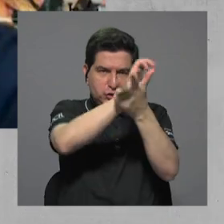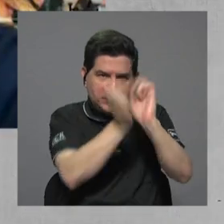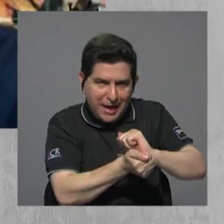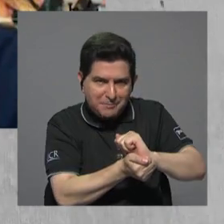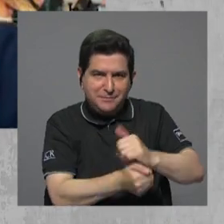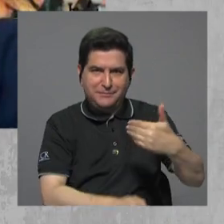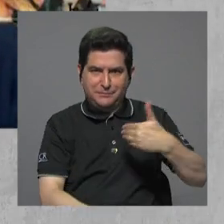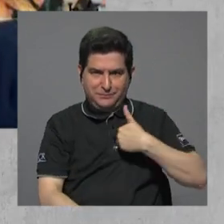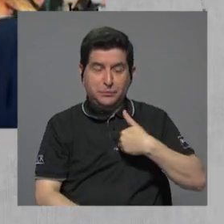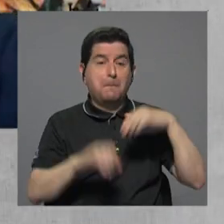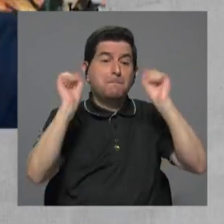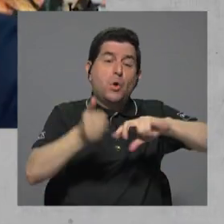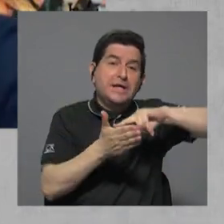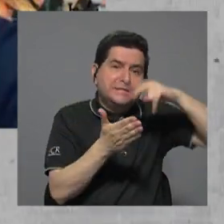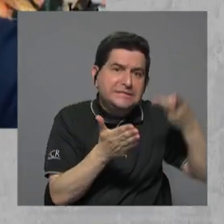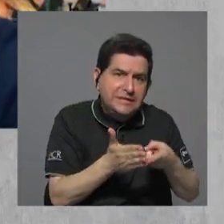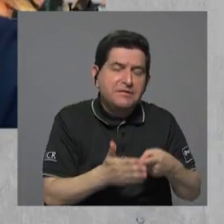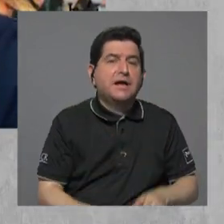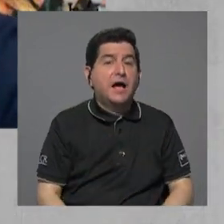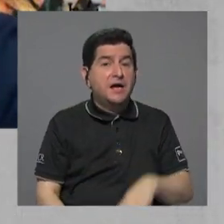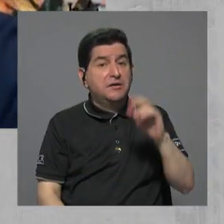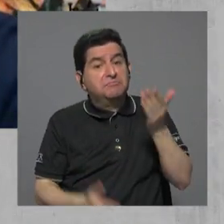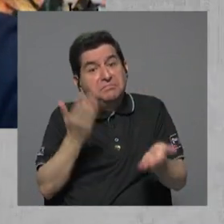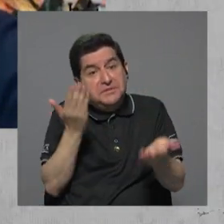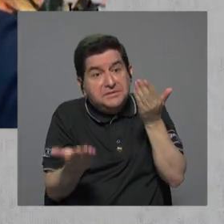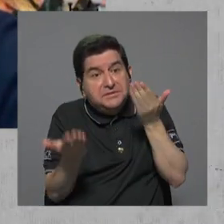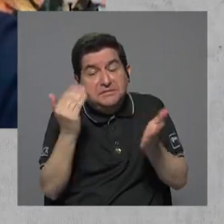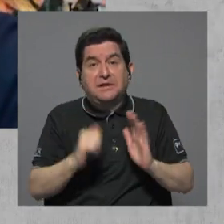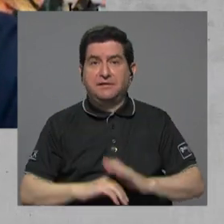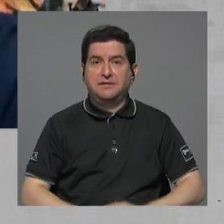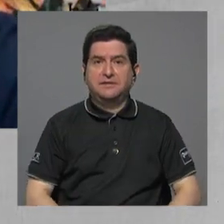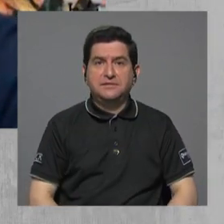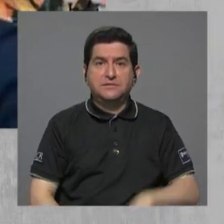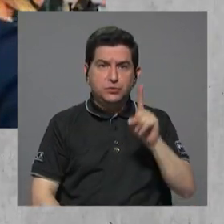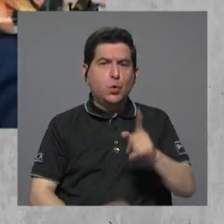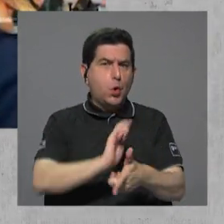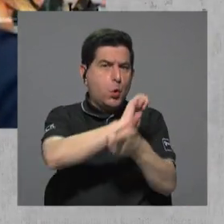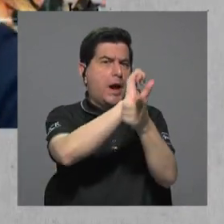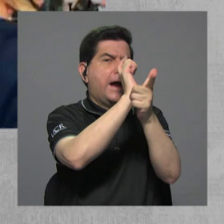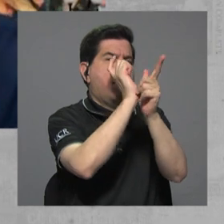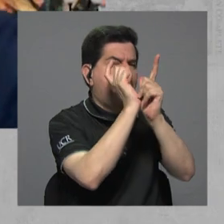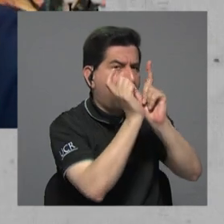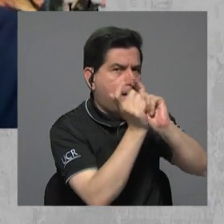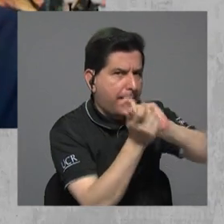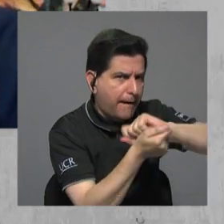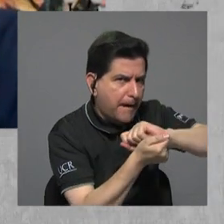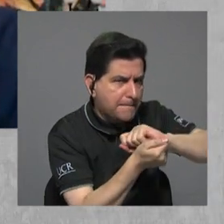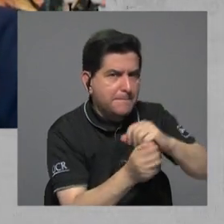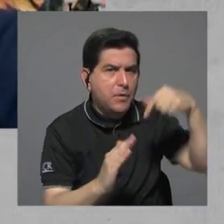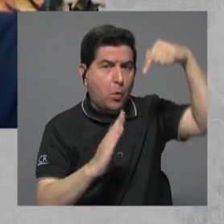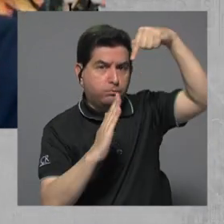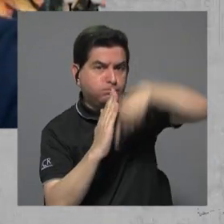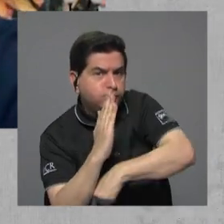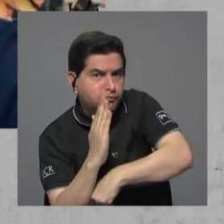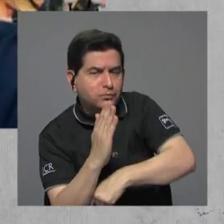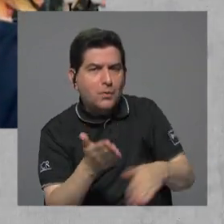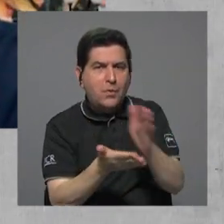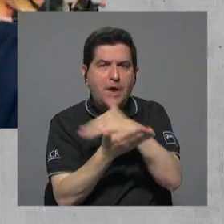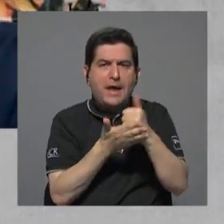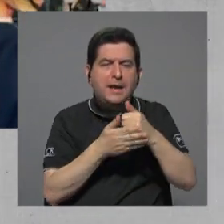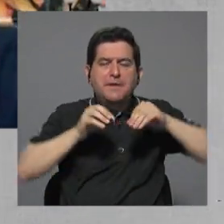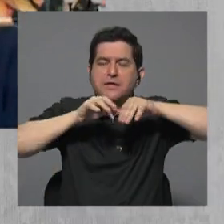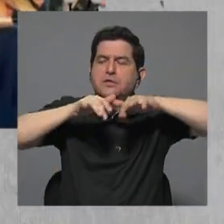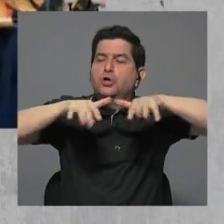podrían suponer un cambio, no lo sabemos, podrían suponer un cambio más drástico en la parte de